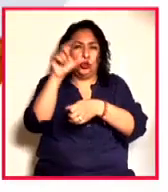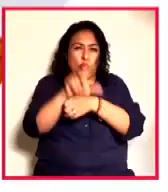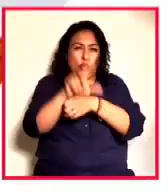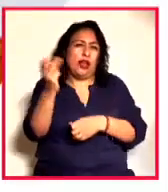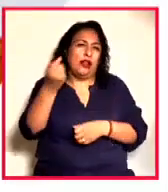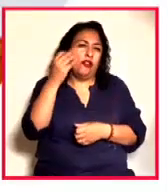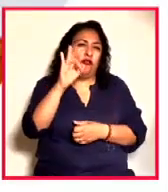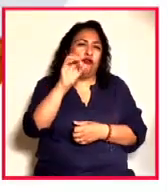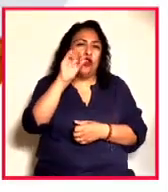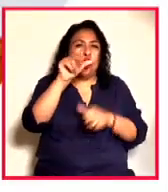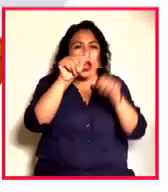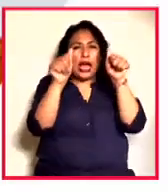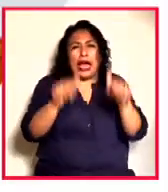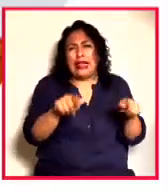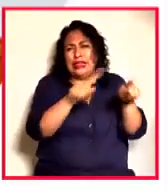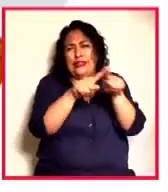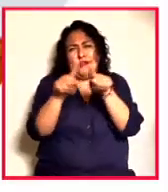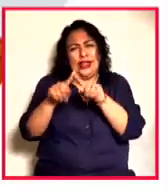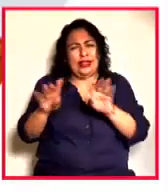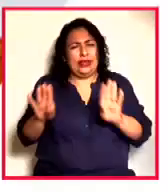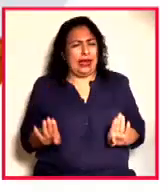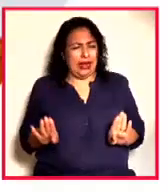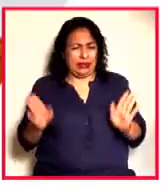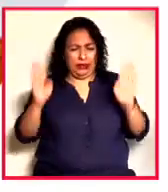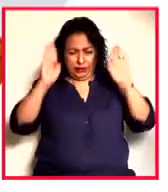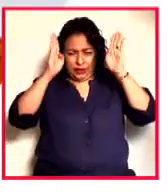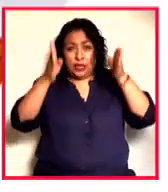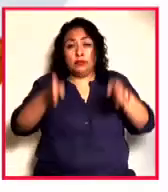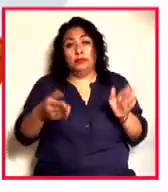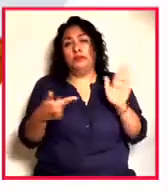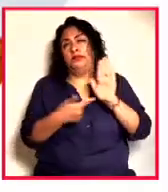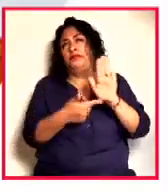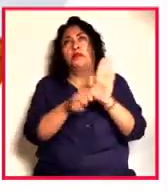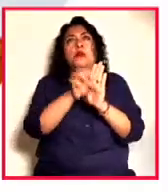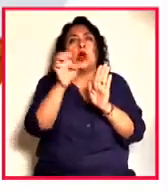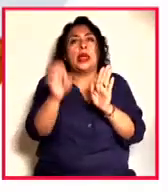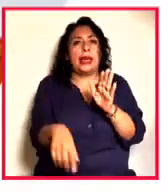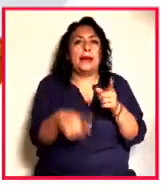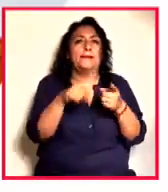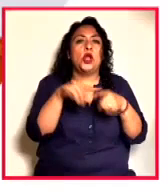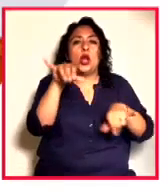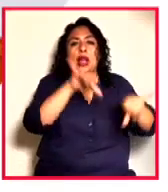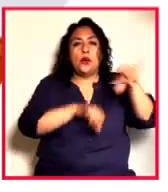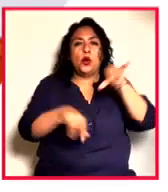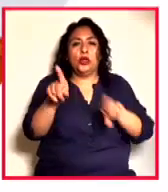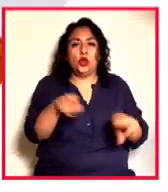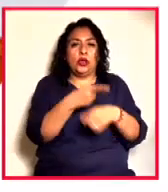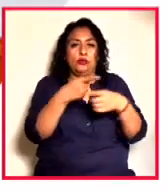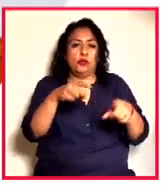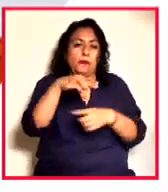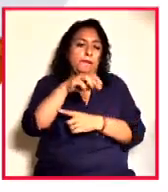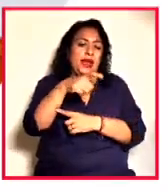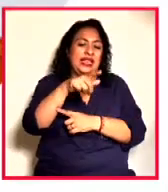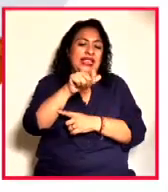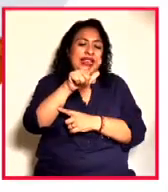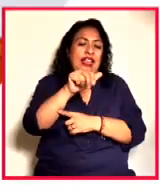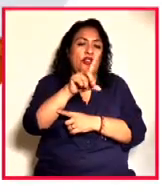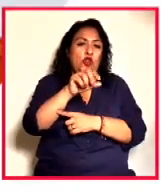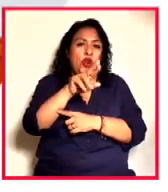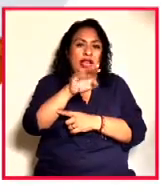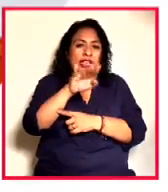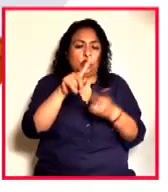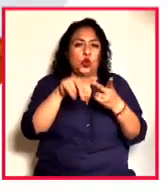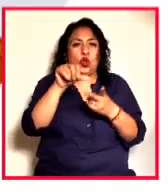artísticos de muy diverso perfil y vocación. Están, por ejemplo, el Laboratorio Musical Maquilador Estudio, el Centro